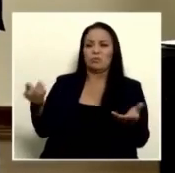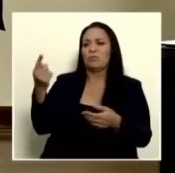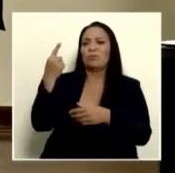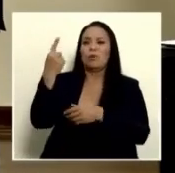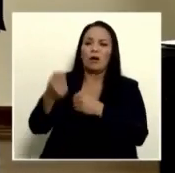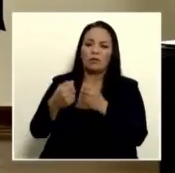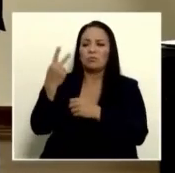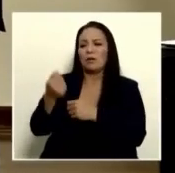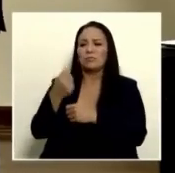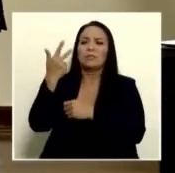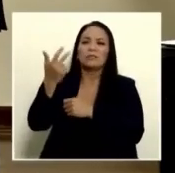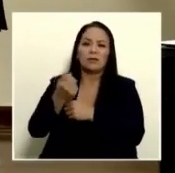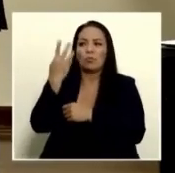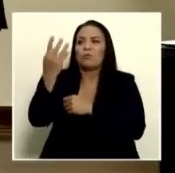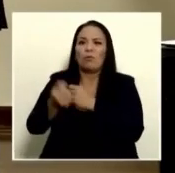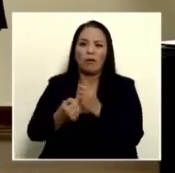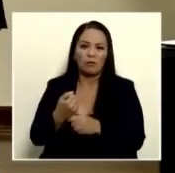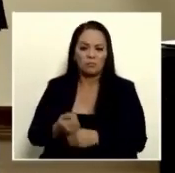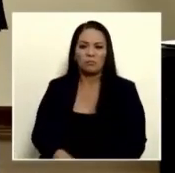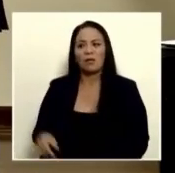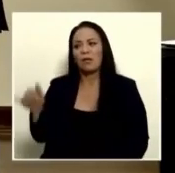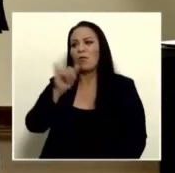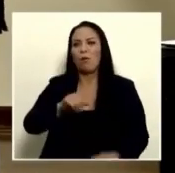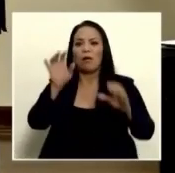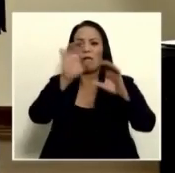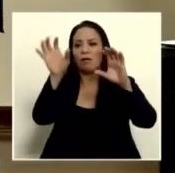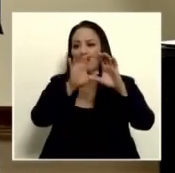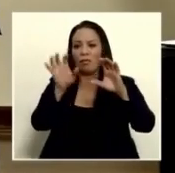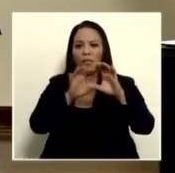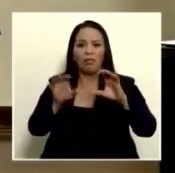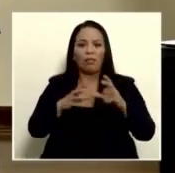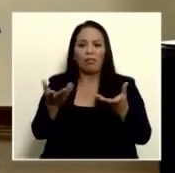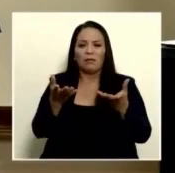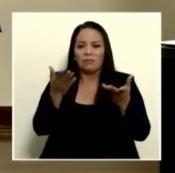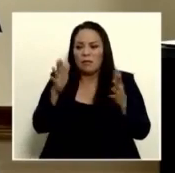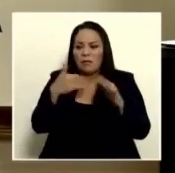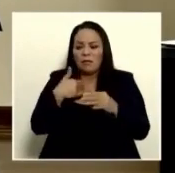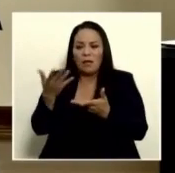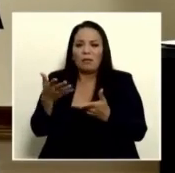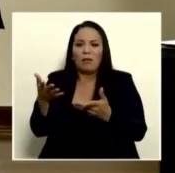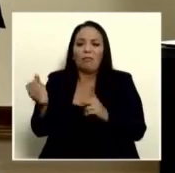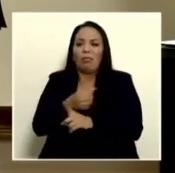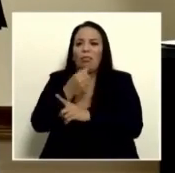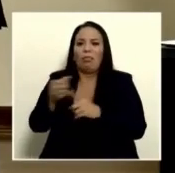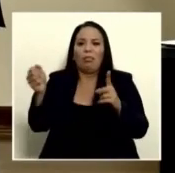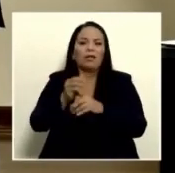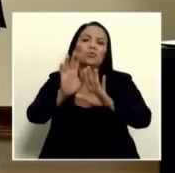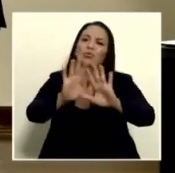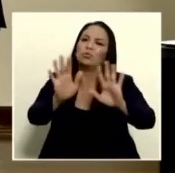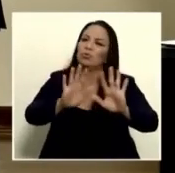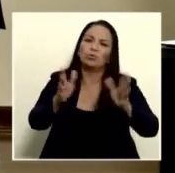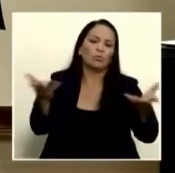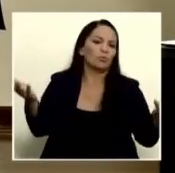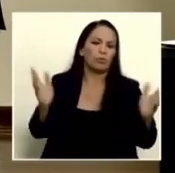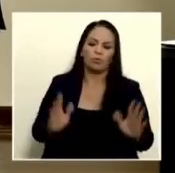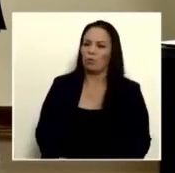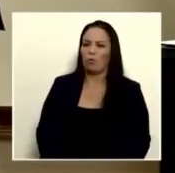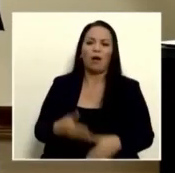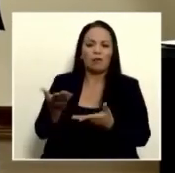años tres años cuatro años con ese flujograma llevando palo de ahí hay que compensar